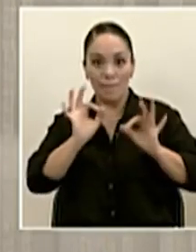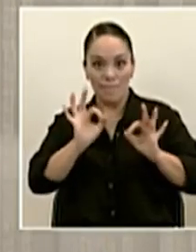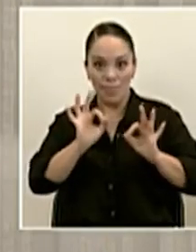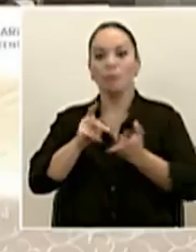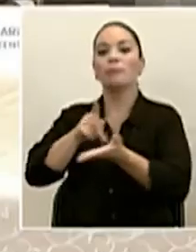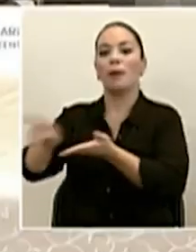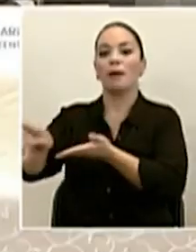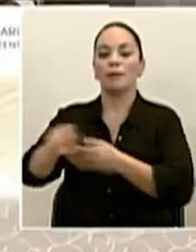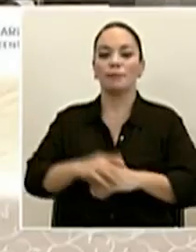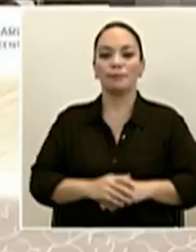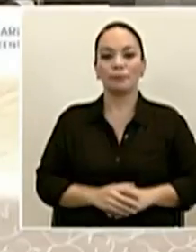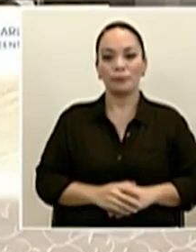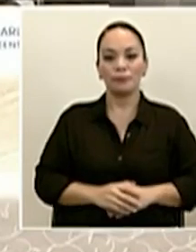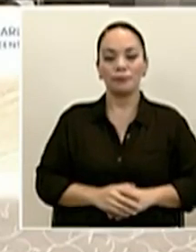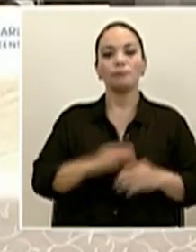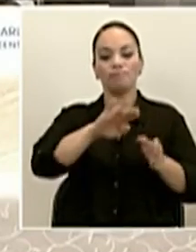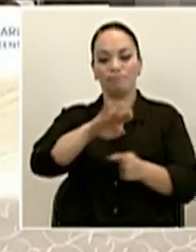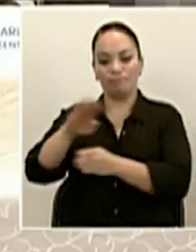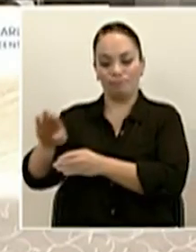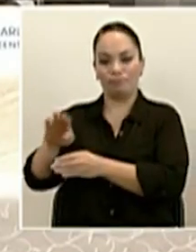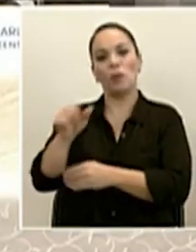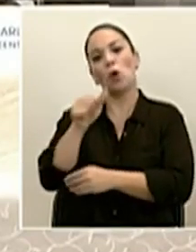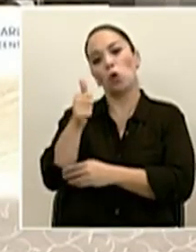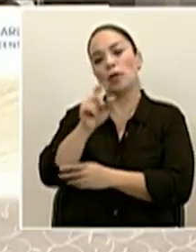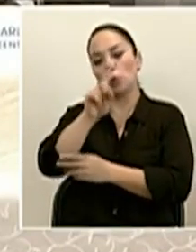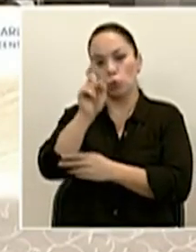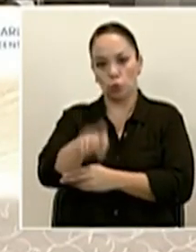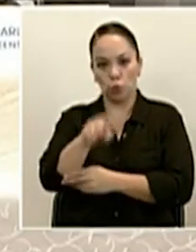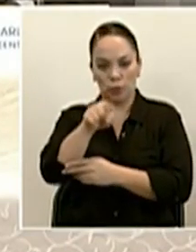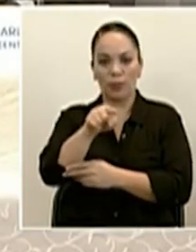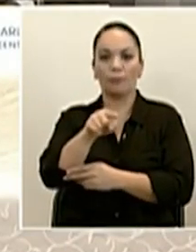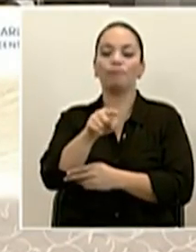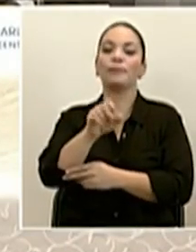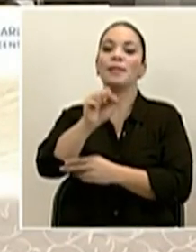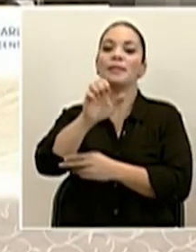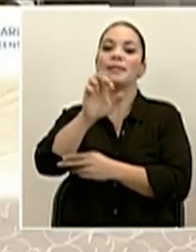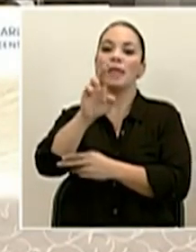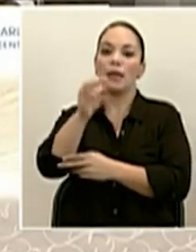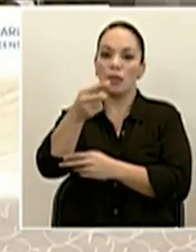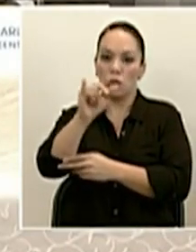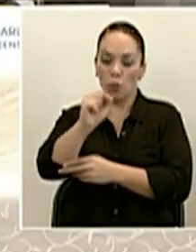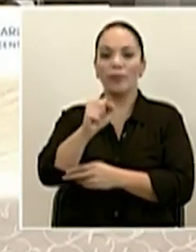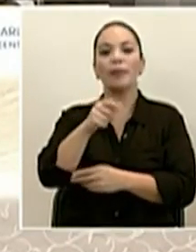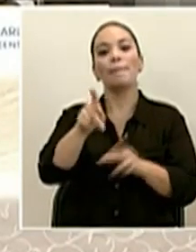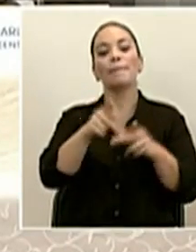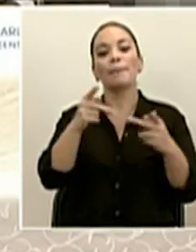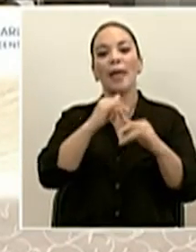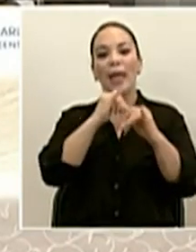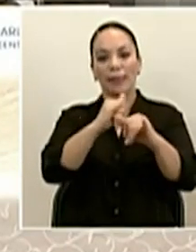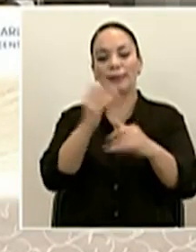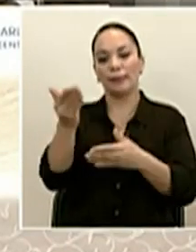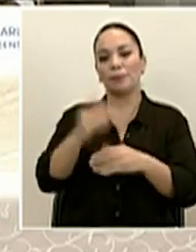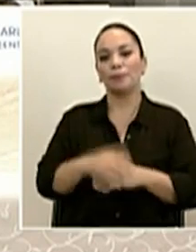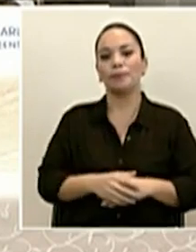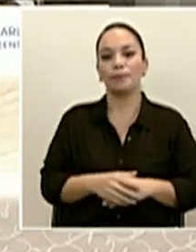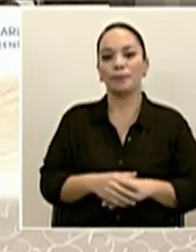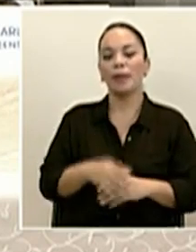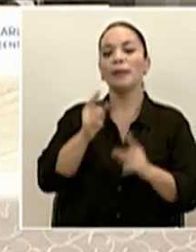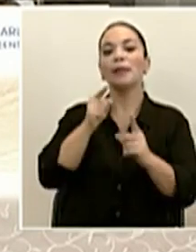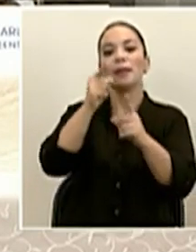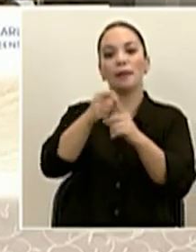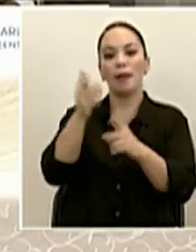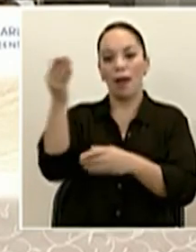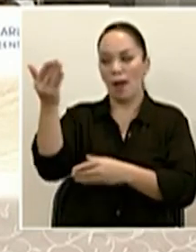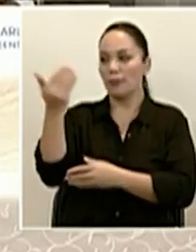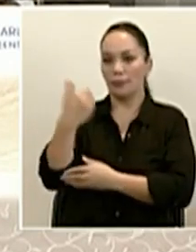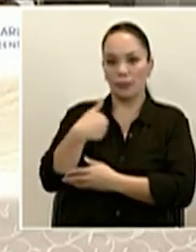Continuamos con las consultas. La siguiente consulta la realiza el colega Sergio Jiménez de Diario Extra a través de un audio y también va dirigida para el doctor